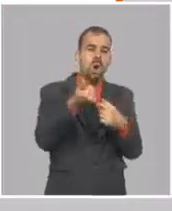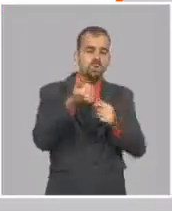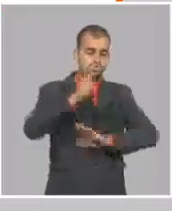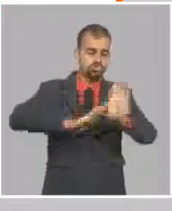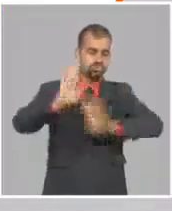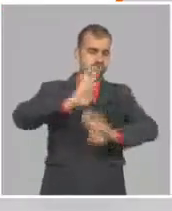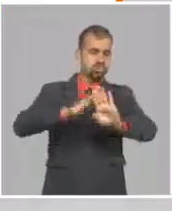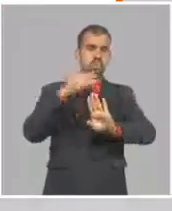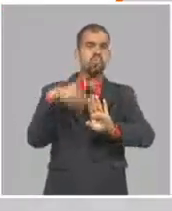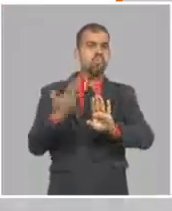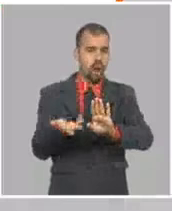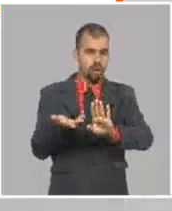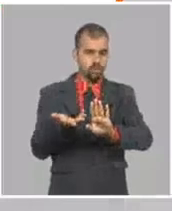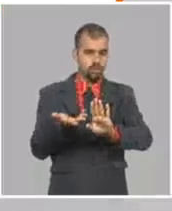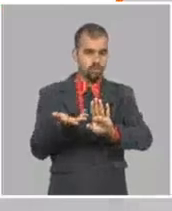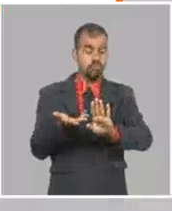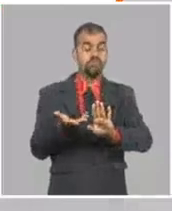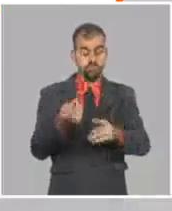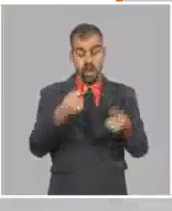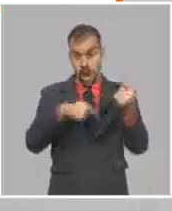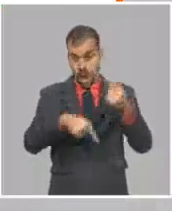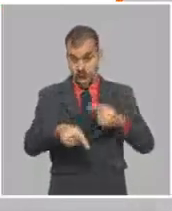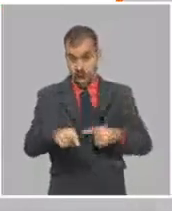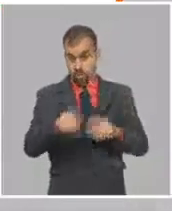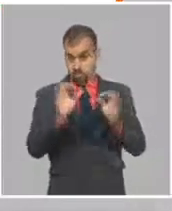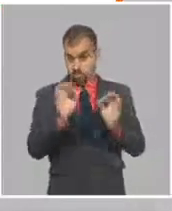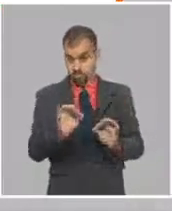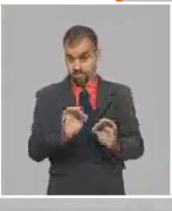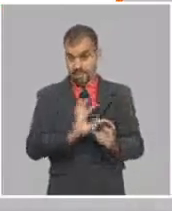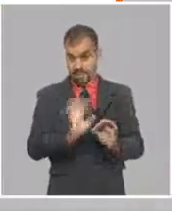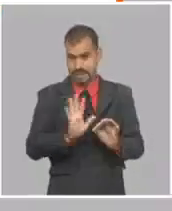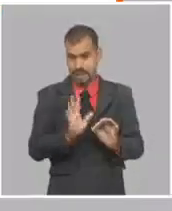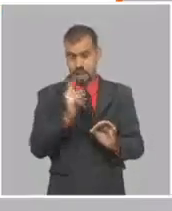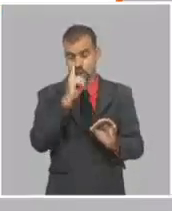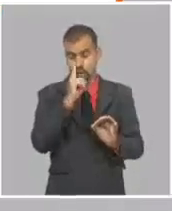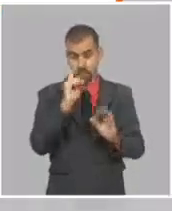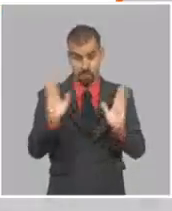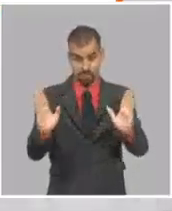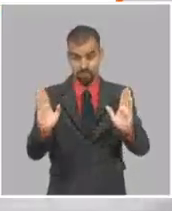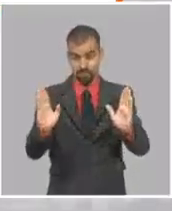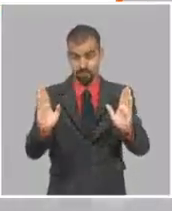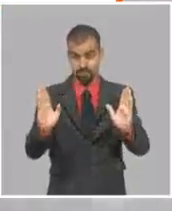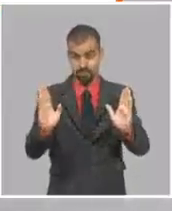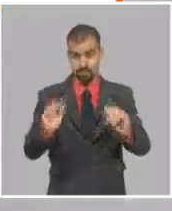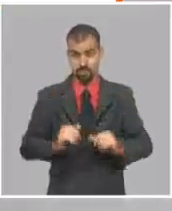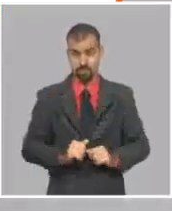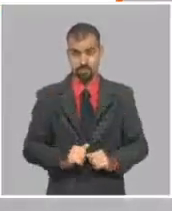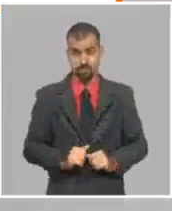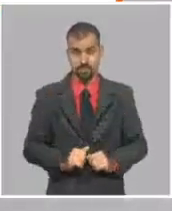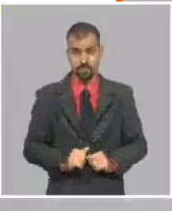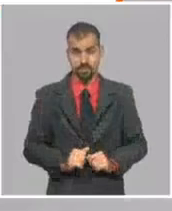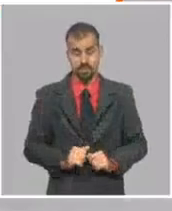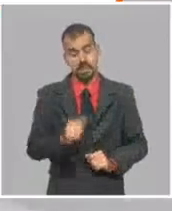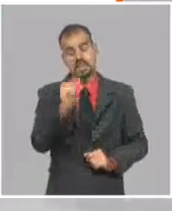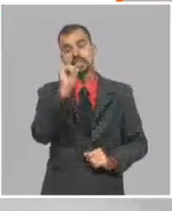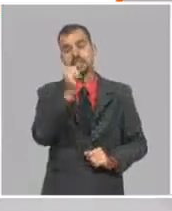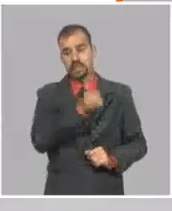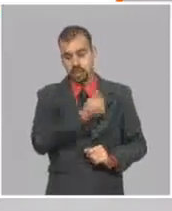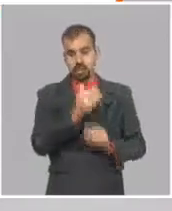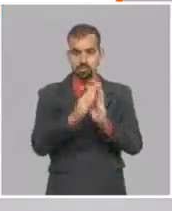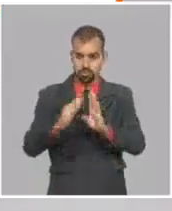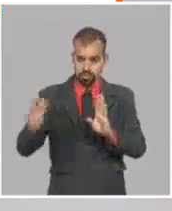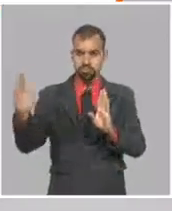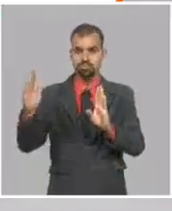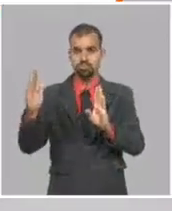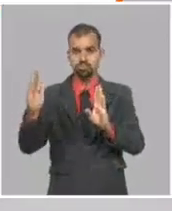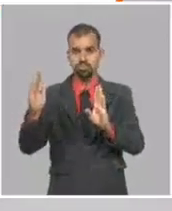Y en eso es lo que está transitando, debe estar transitando en el mes de noviembre, en el mes de diciembre. Y nosotros,